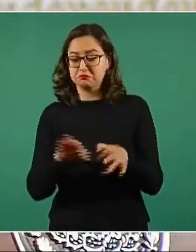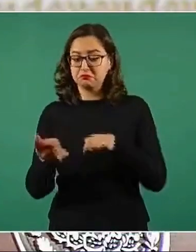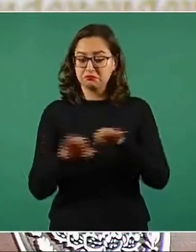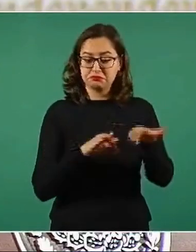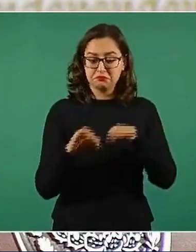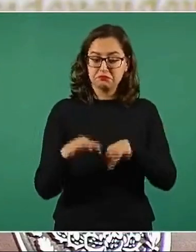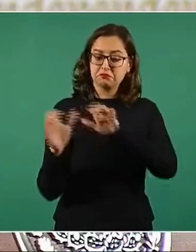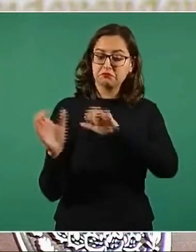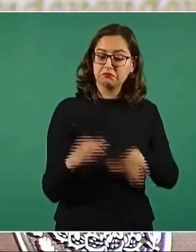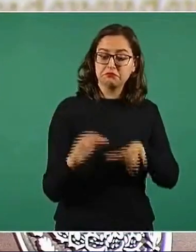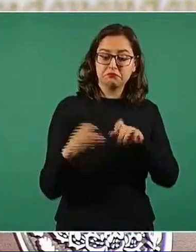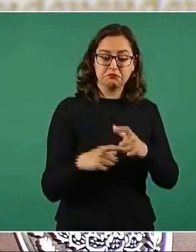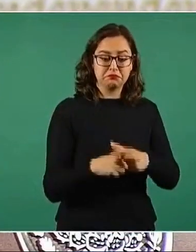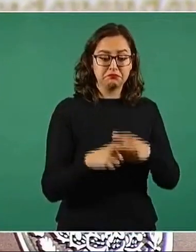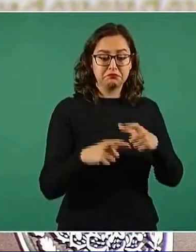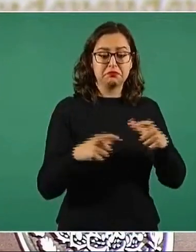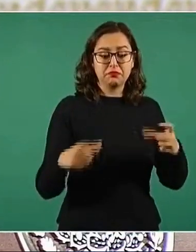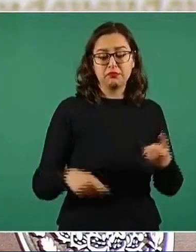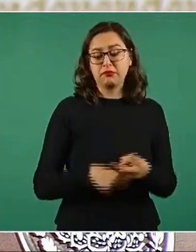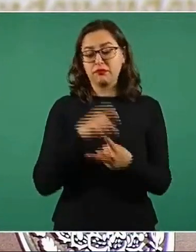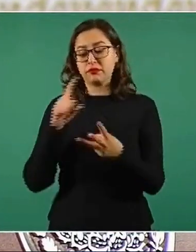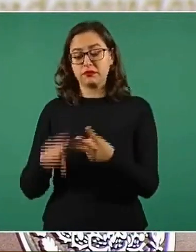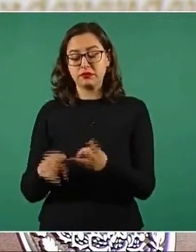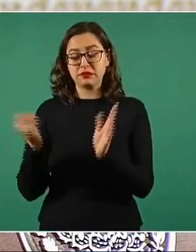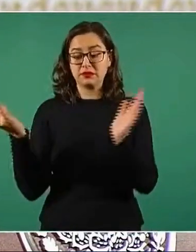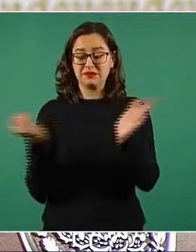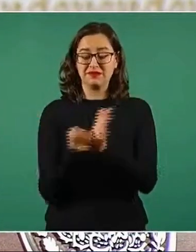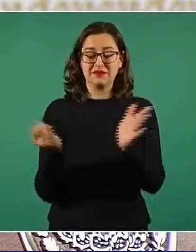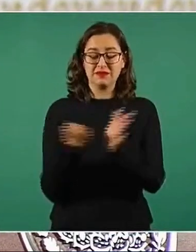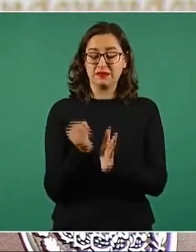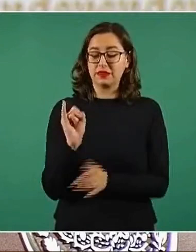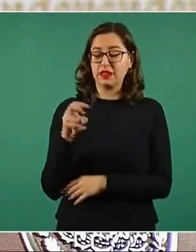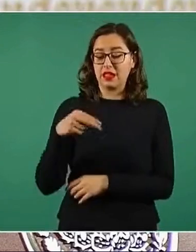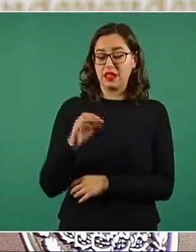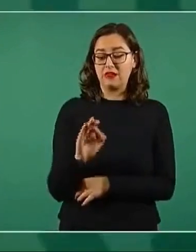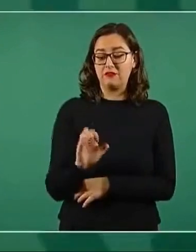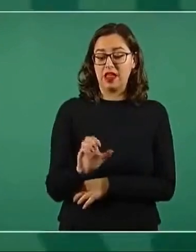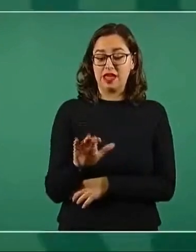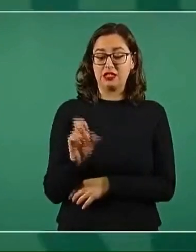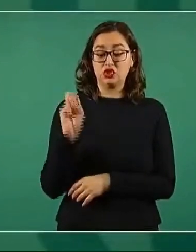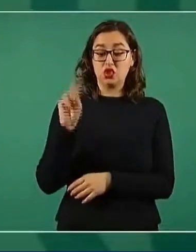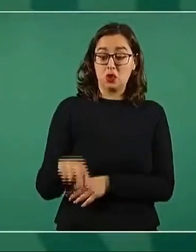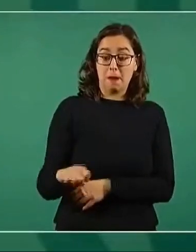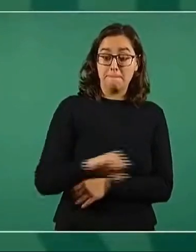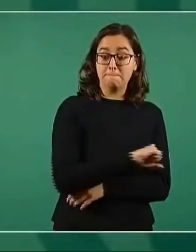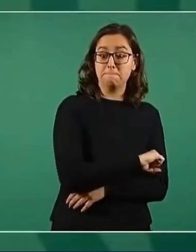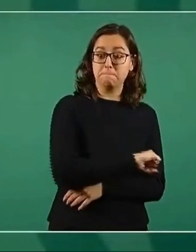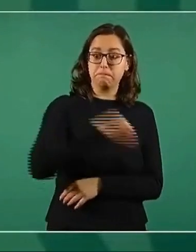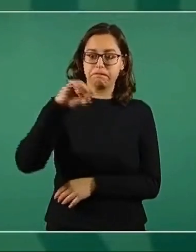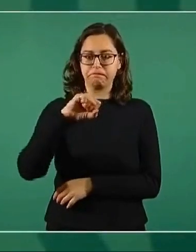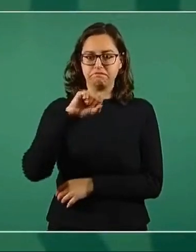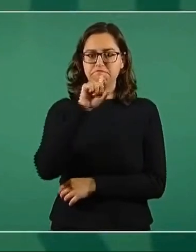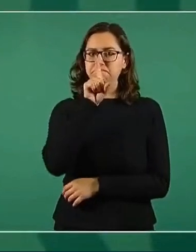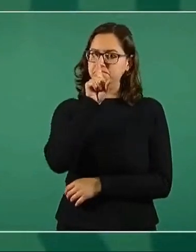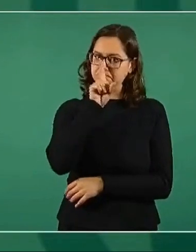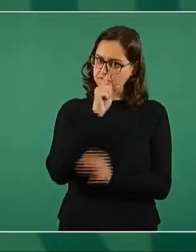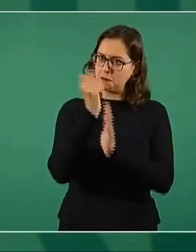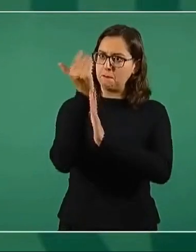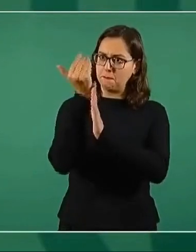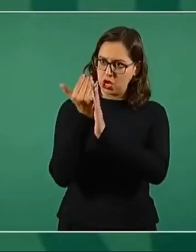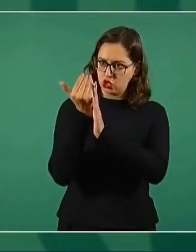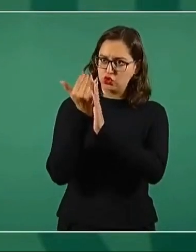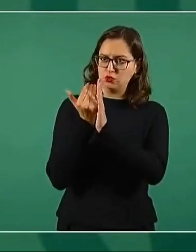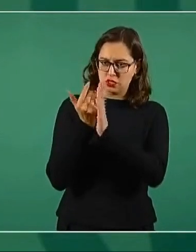aun cuando se están liberando muchos fondos